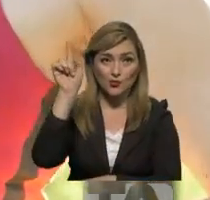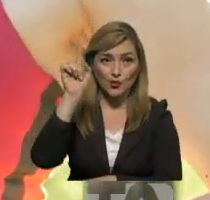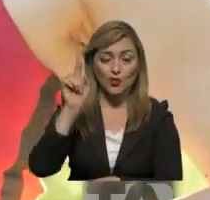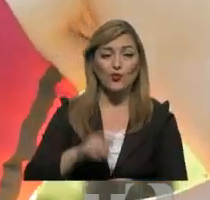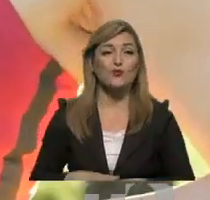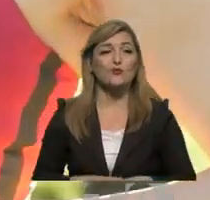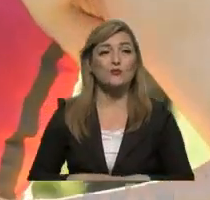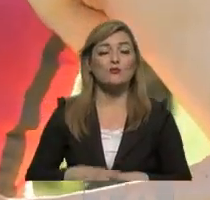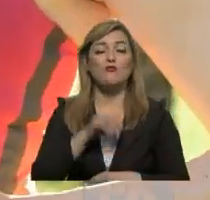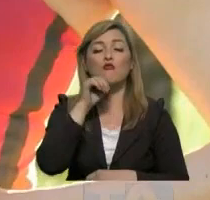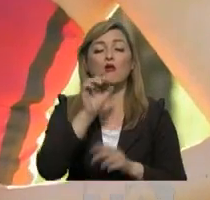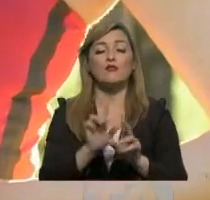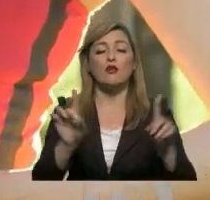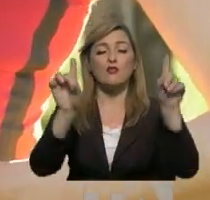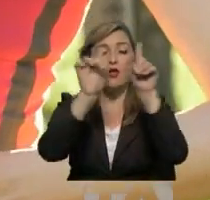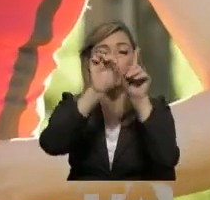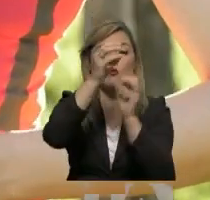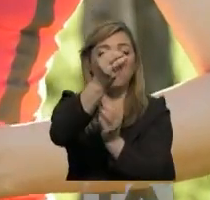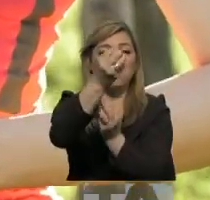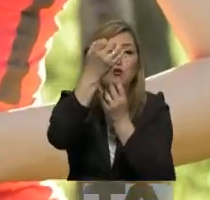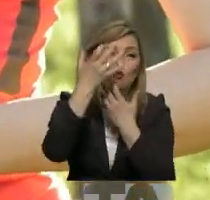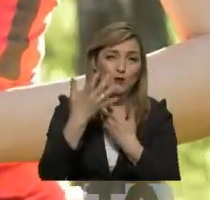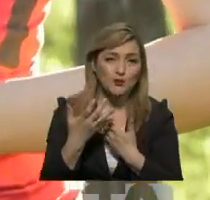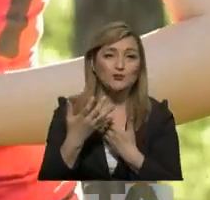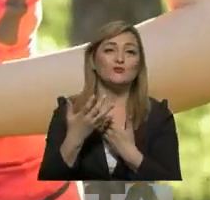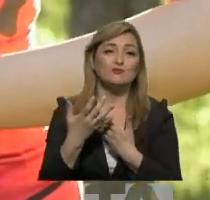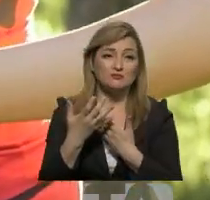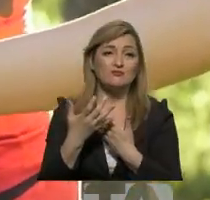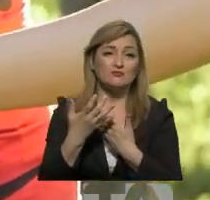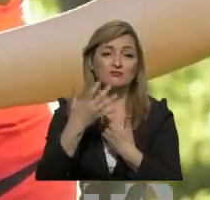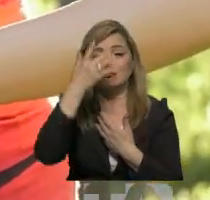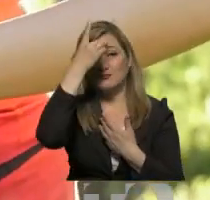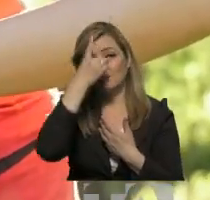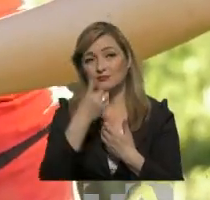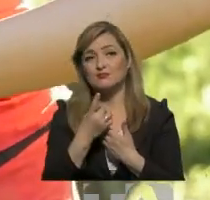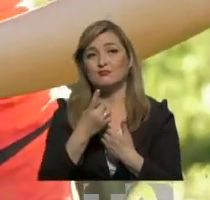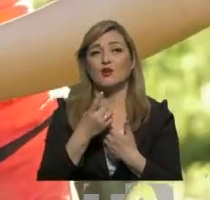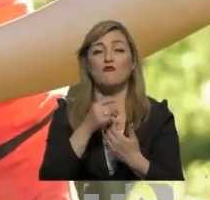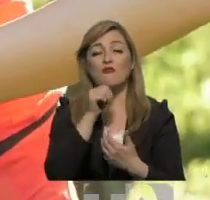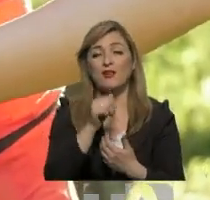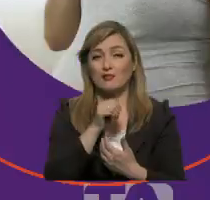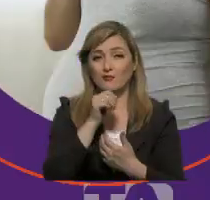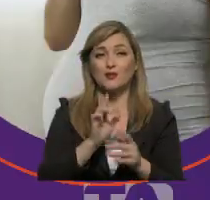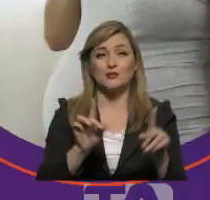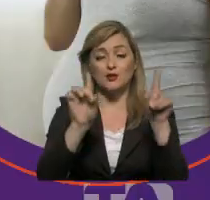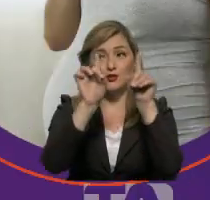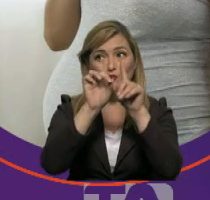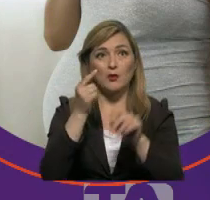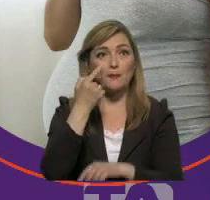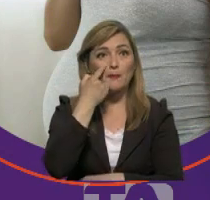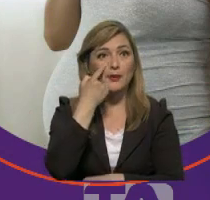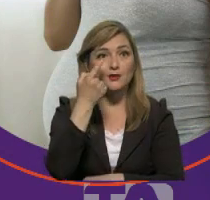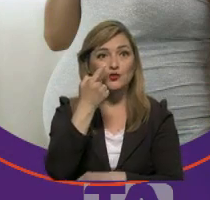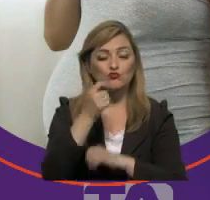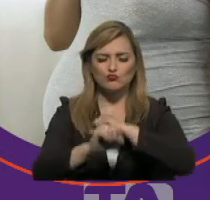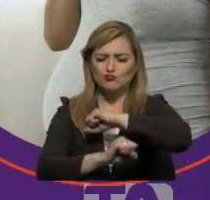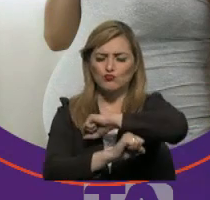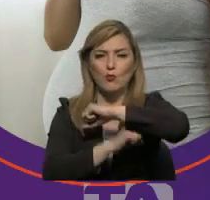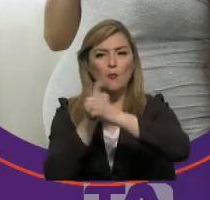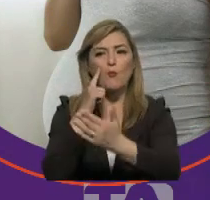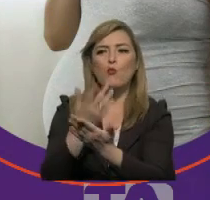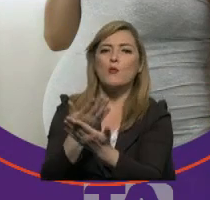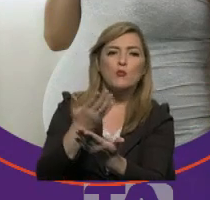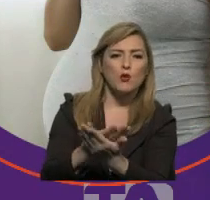que la falta de datos e información es lo que nos lleva a tomar esta decisión. Sabemos que la evidencia es fundamental para tomar